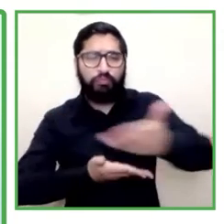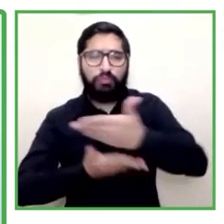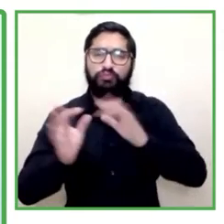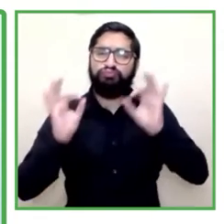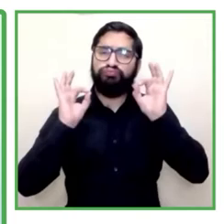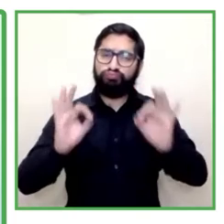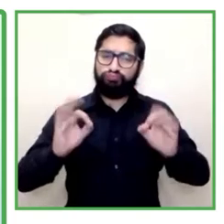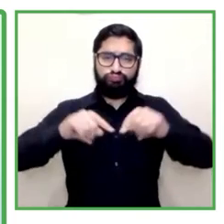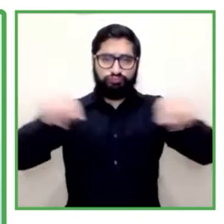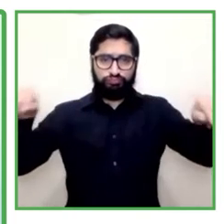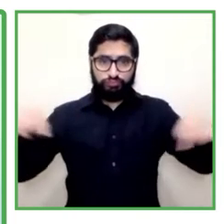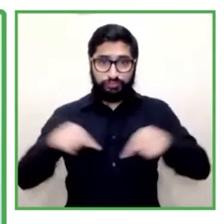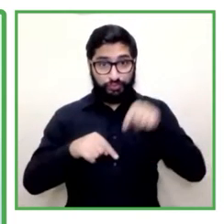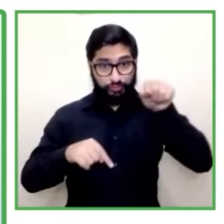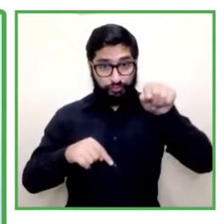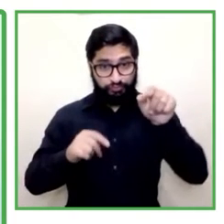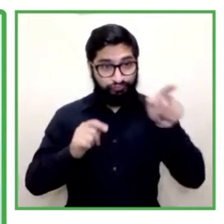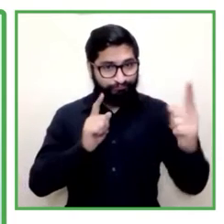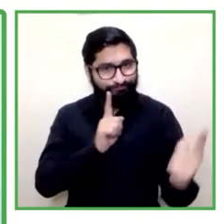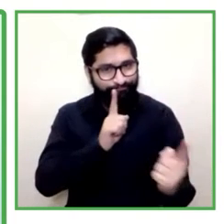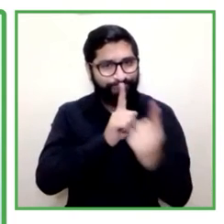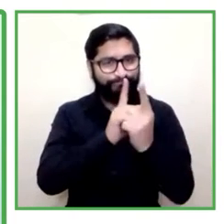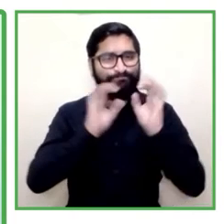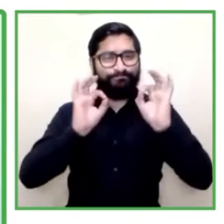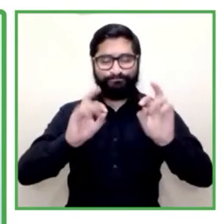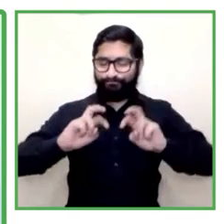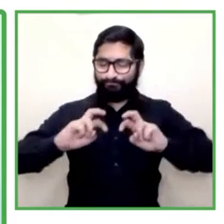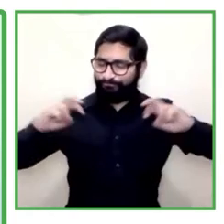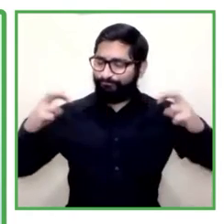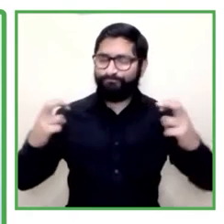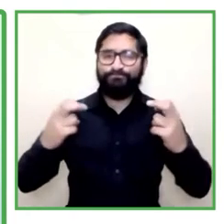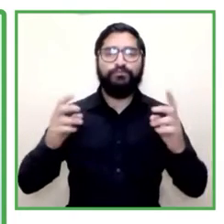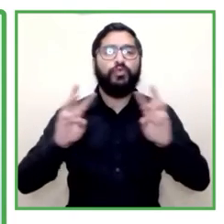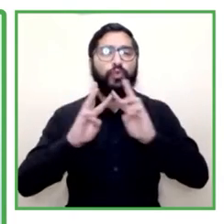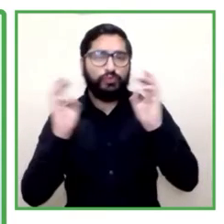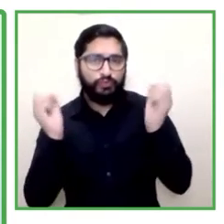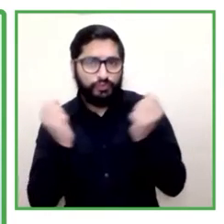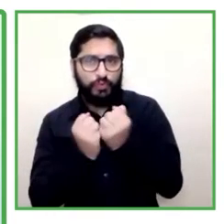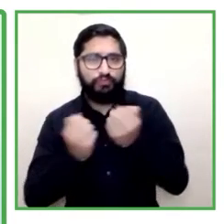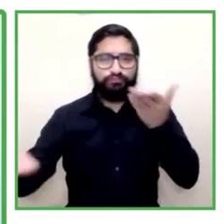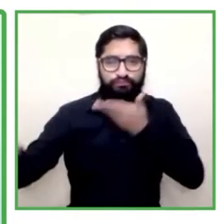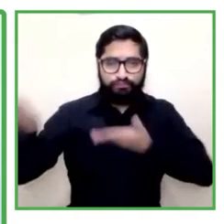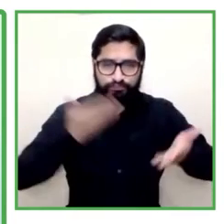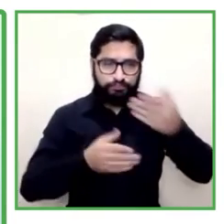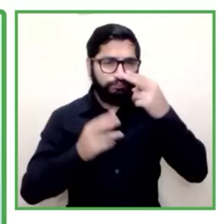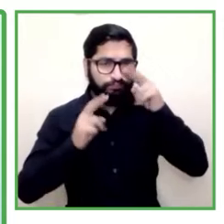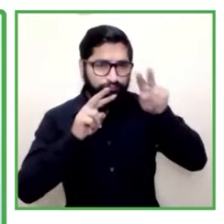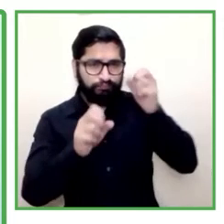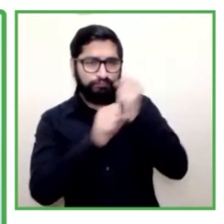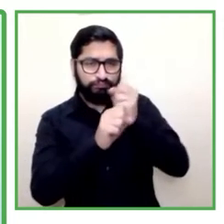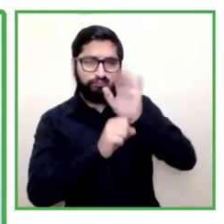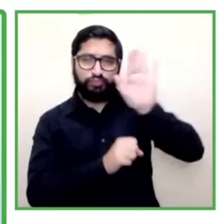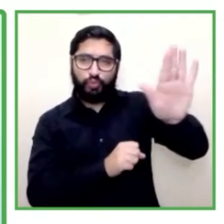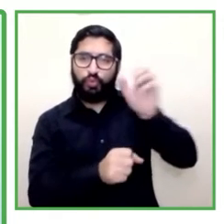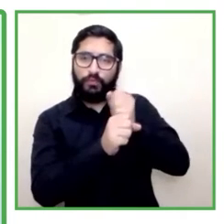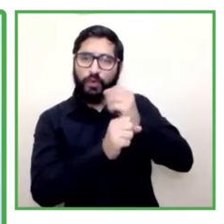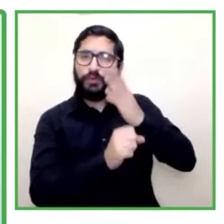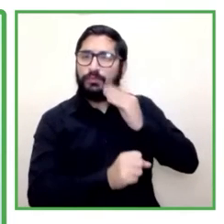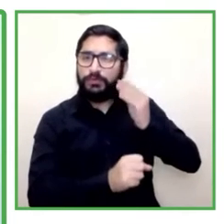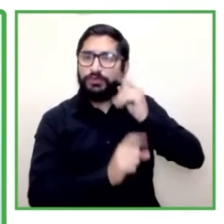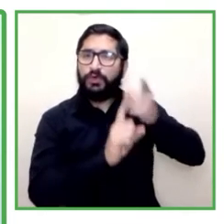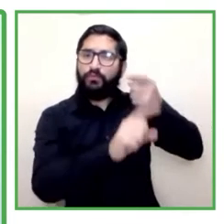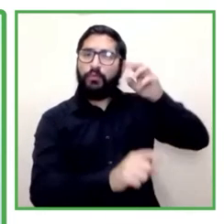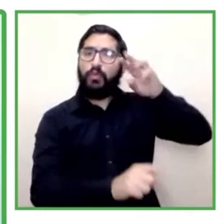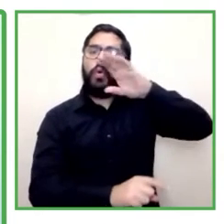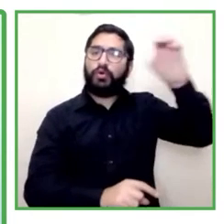gran nivel, efectivamente mirando siempre a Costa Rica y su experiencia de inclusión laboral. Contarles de mi parte,